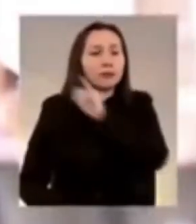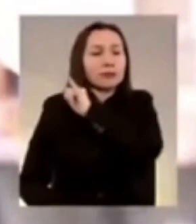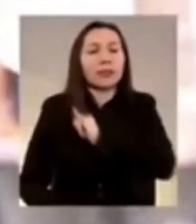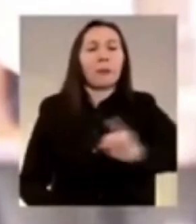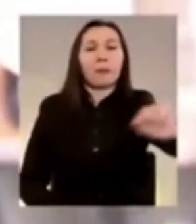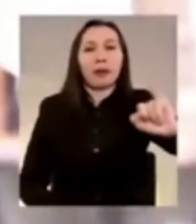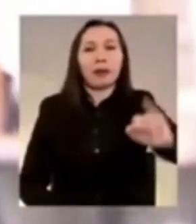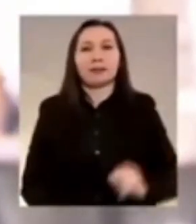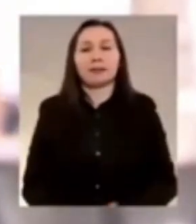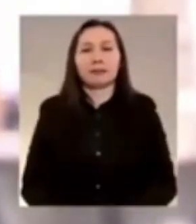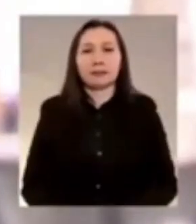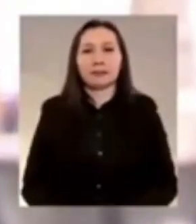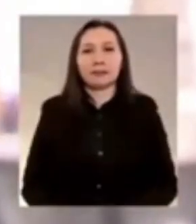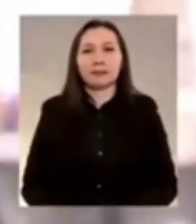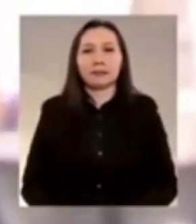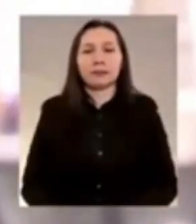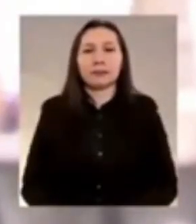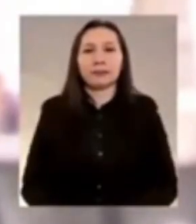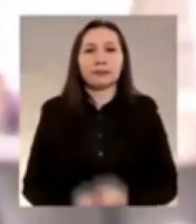siempre.